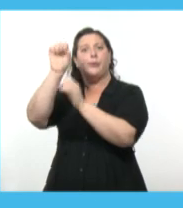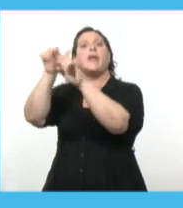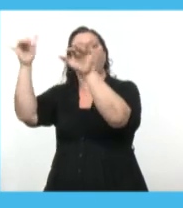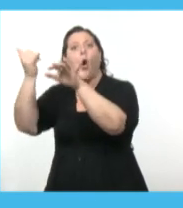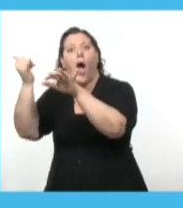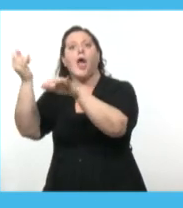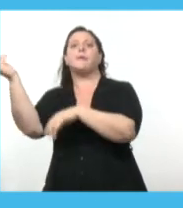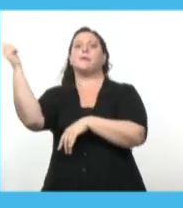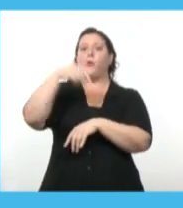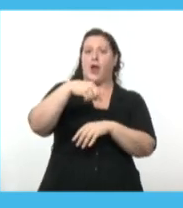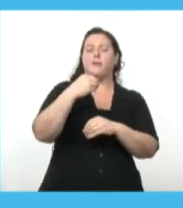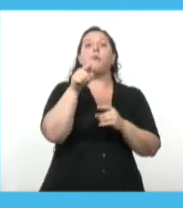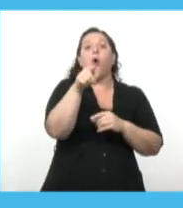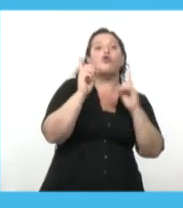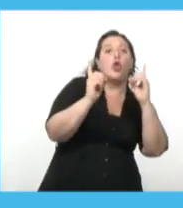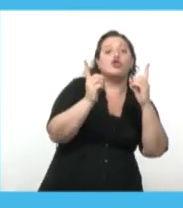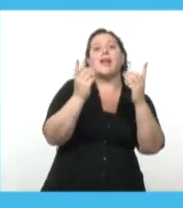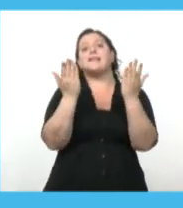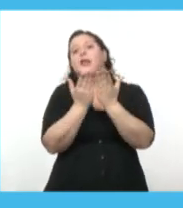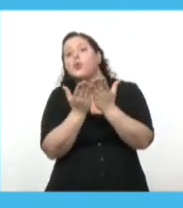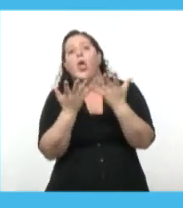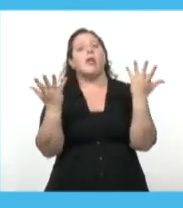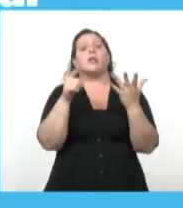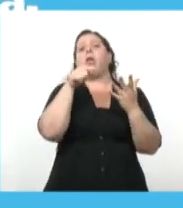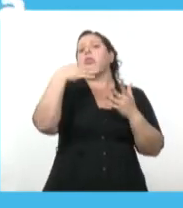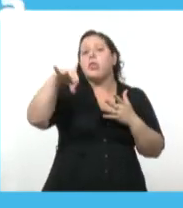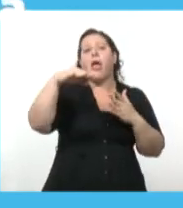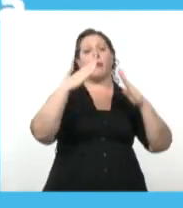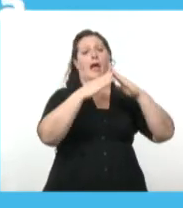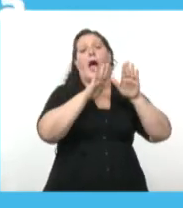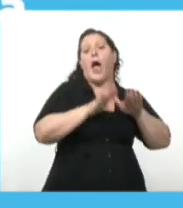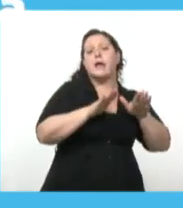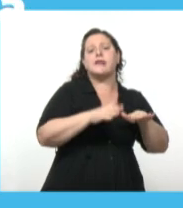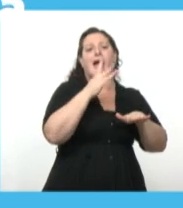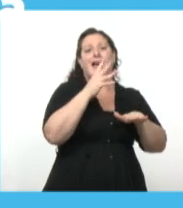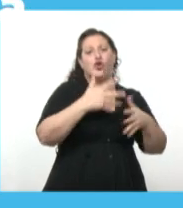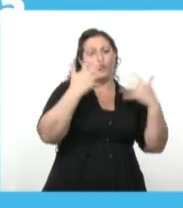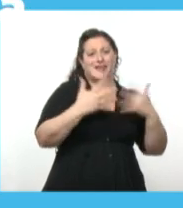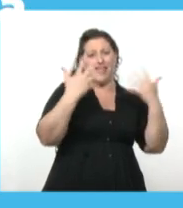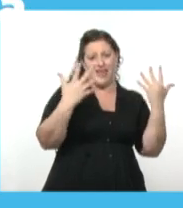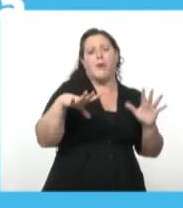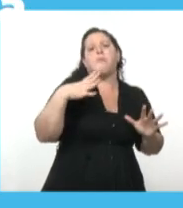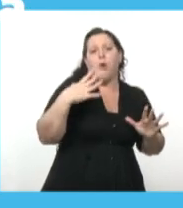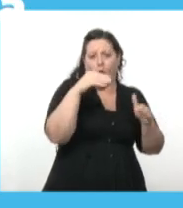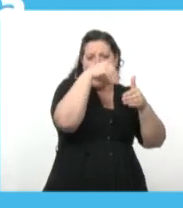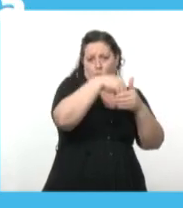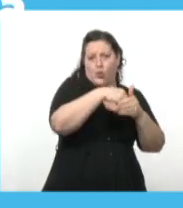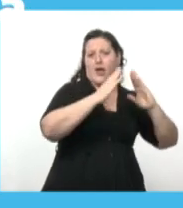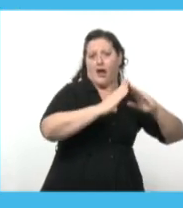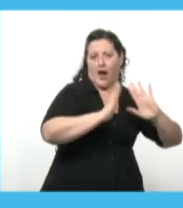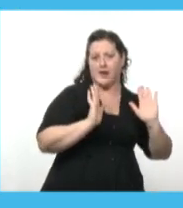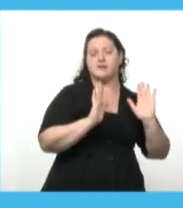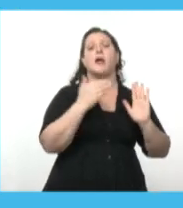recomienda aislamiento domiciliario por 14 días, aunque no tengas los síntomas. Podrás solicitar licencia extraordinaria.